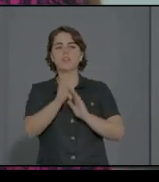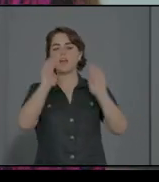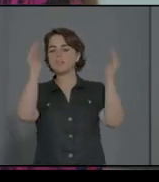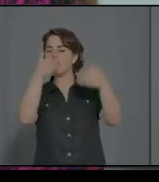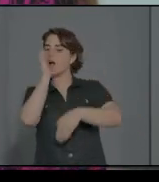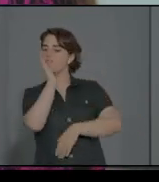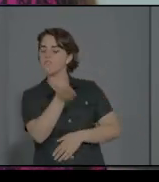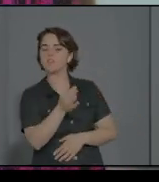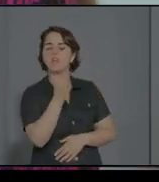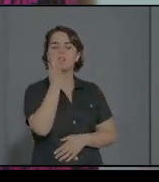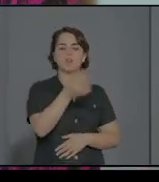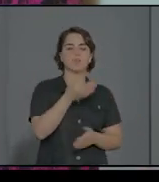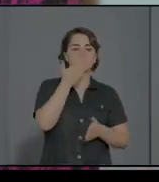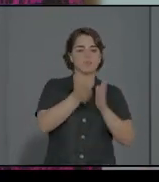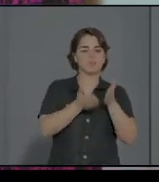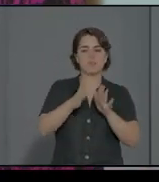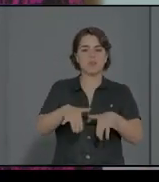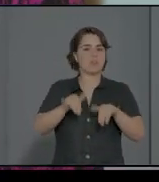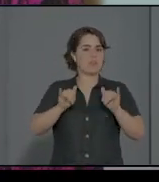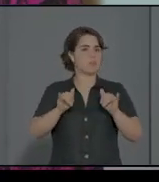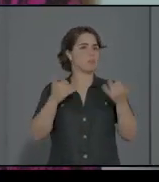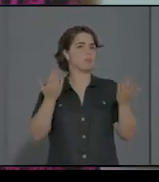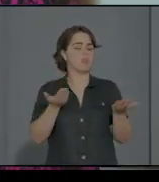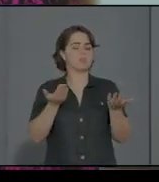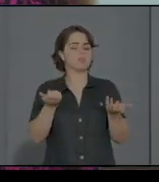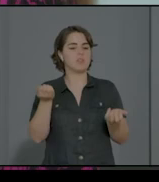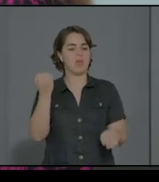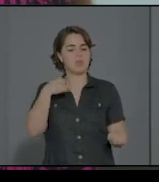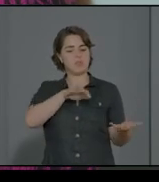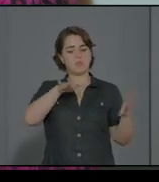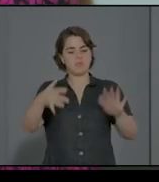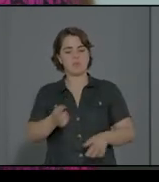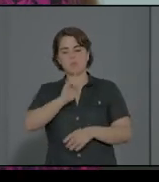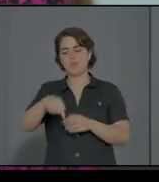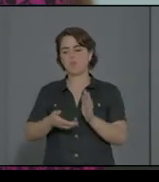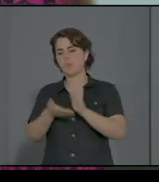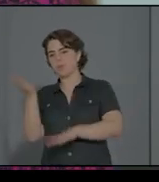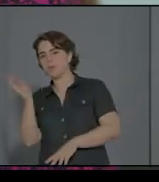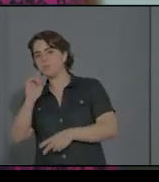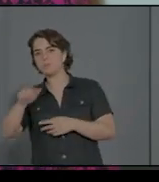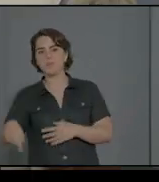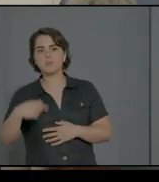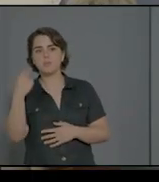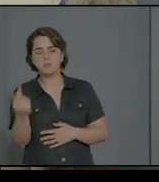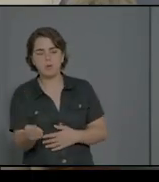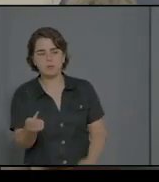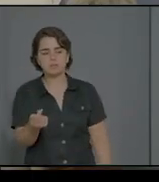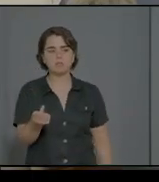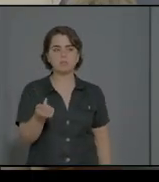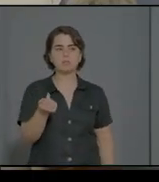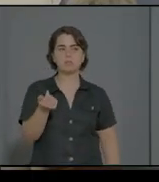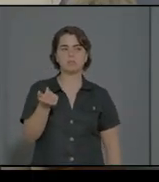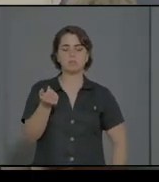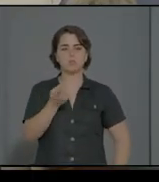es decir, ha actuado y luego se fue. Y luego, cuando ya hemos visto la integración con el